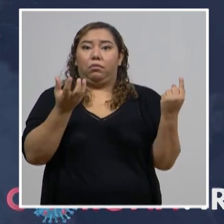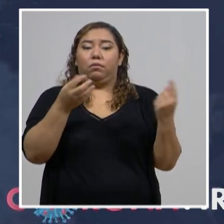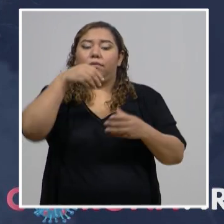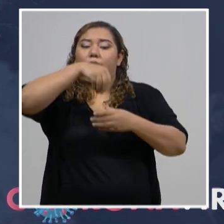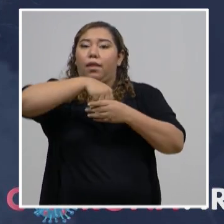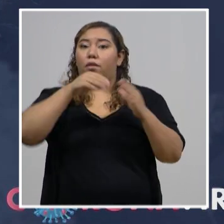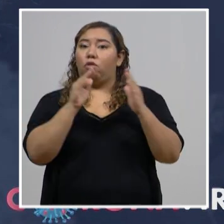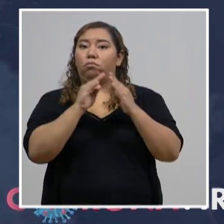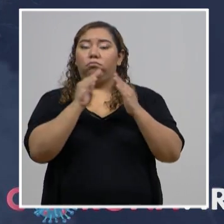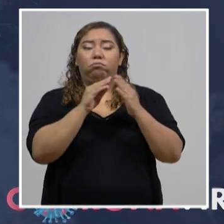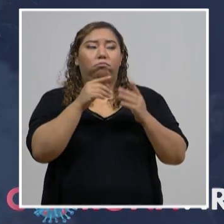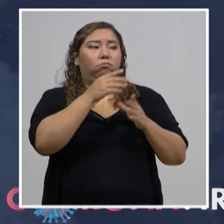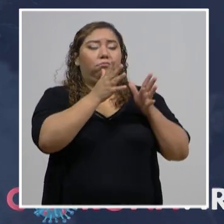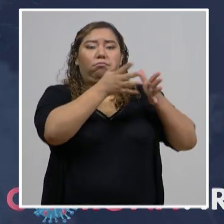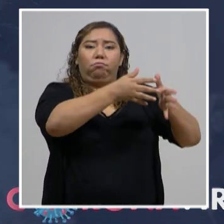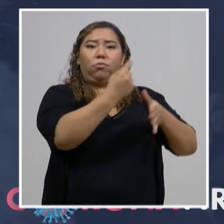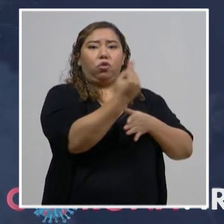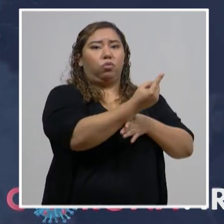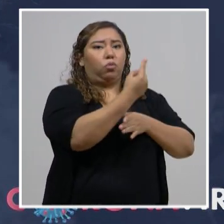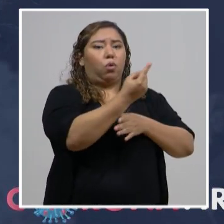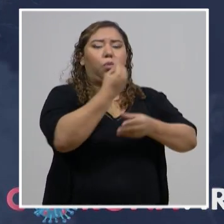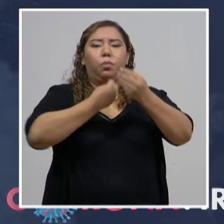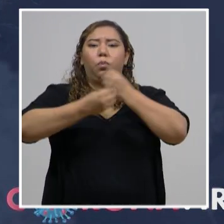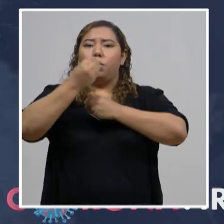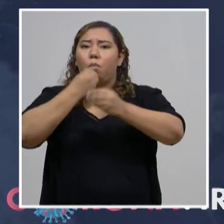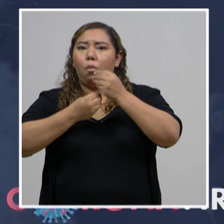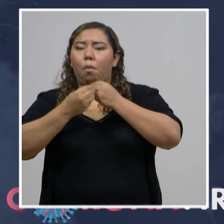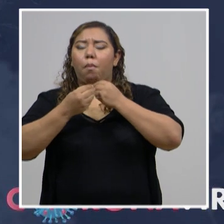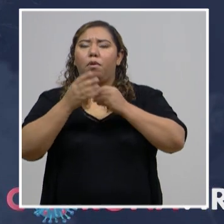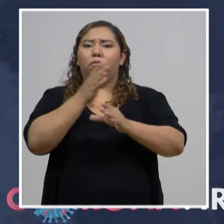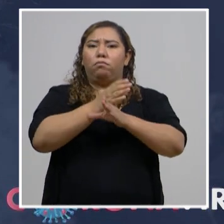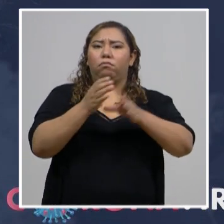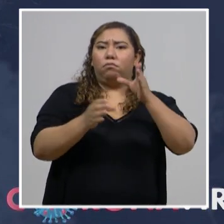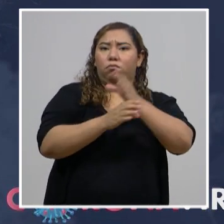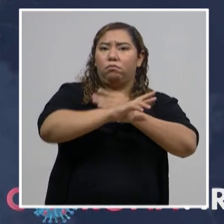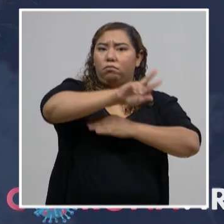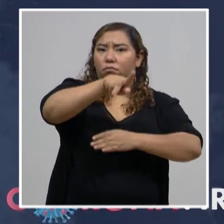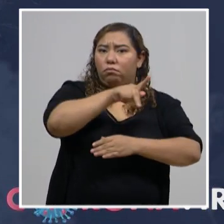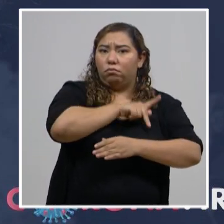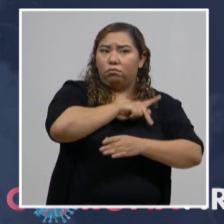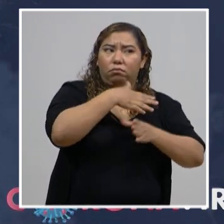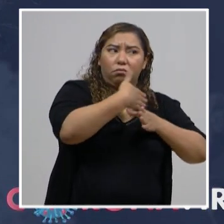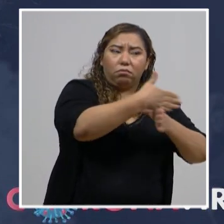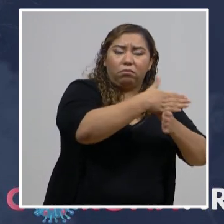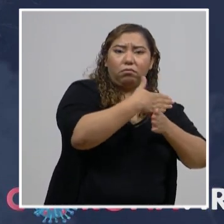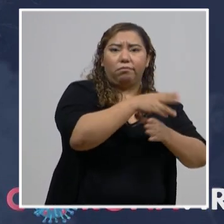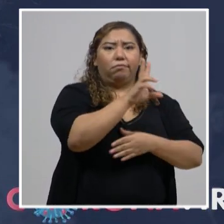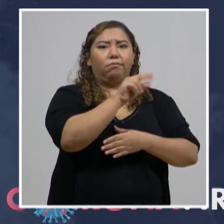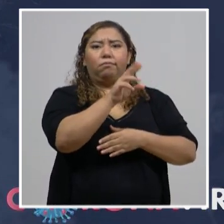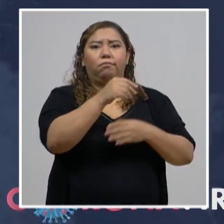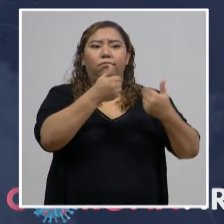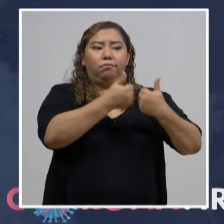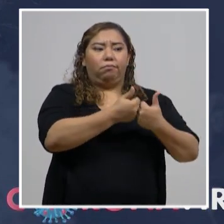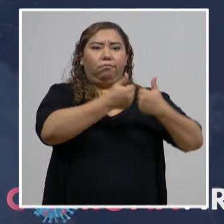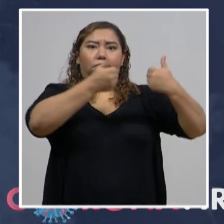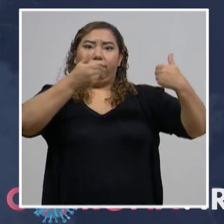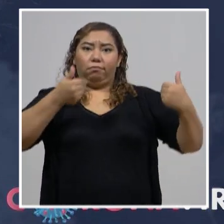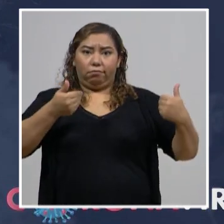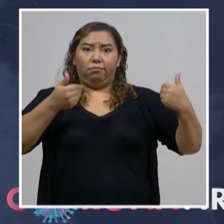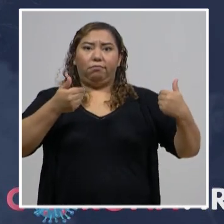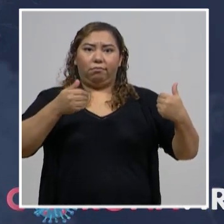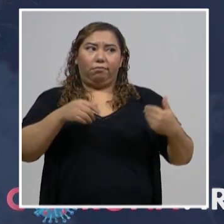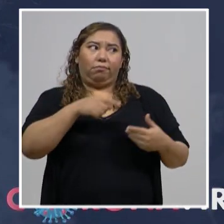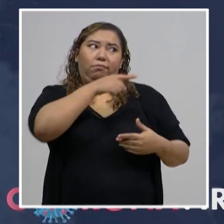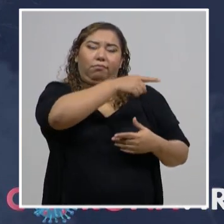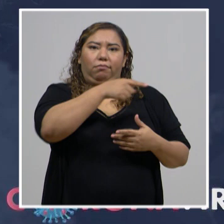no comparta los alimentos, no comparta los utensilios. Si no separa utensilios y alimentos, corre el riesgo de poder